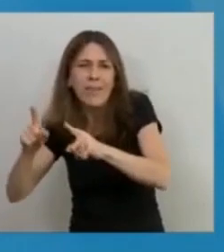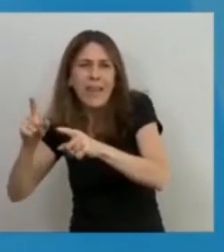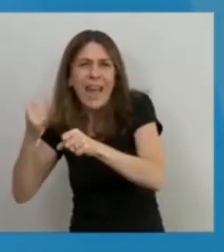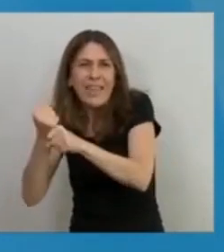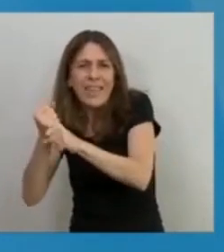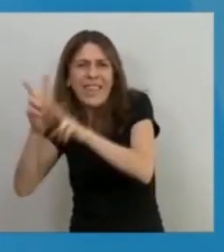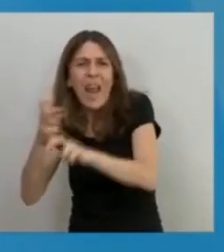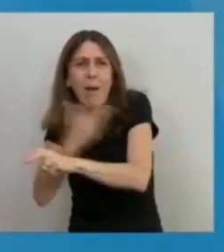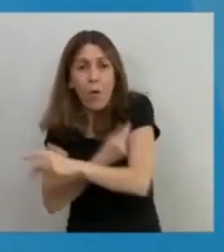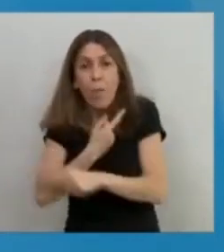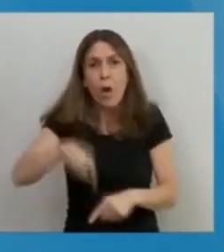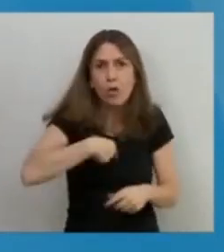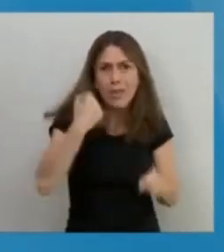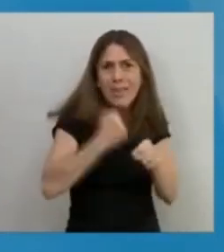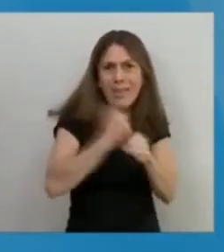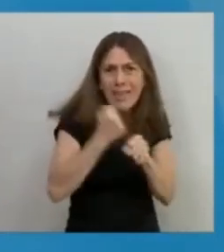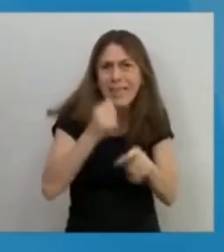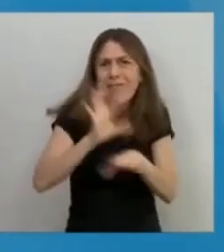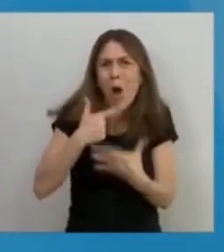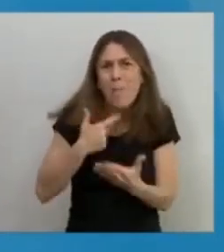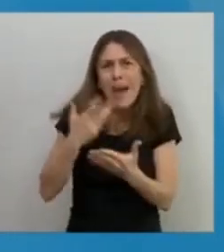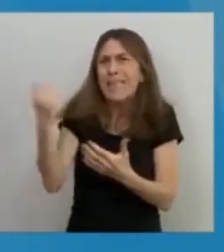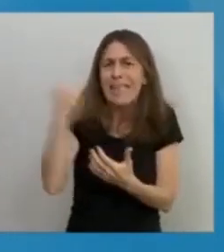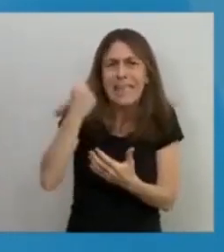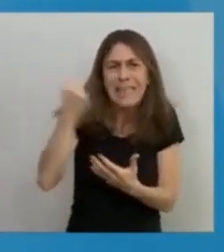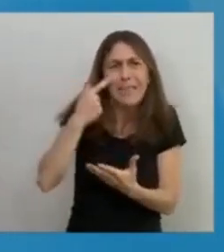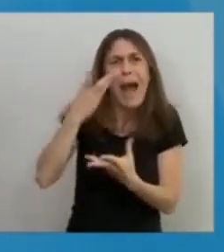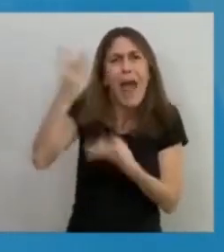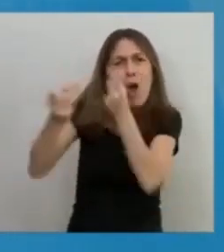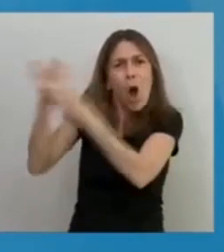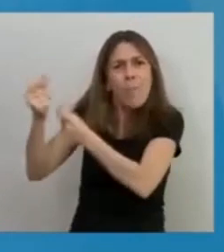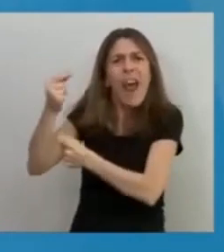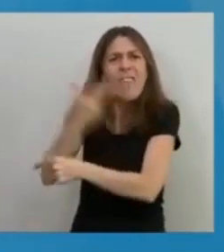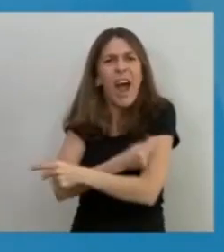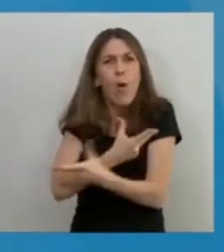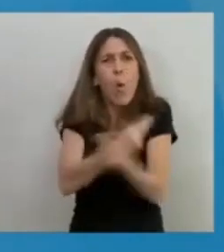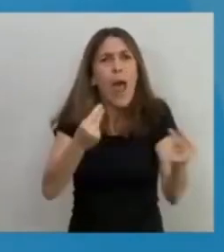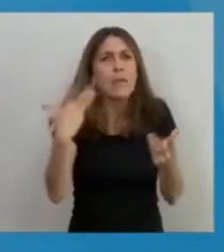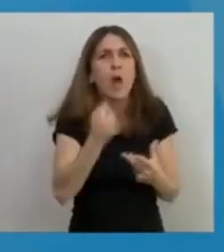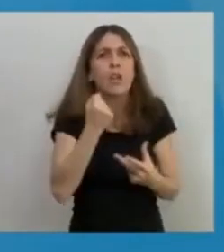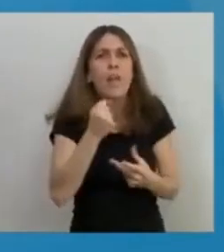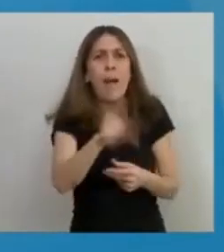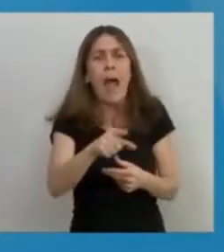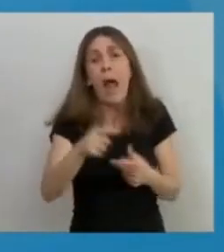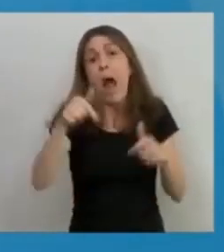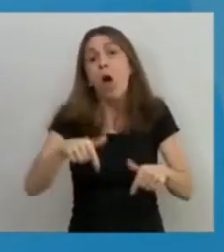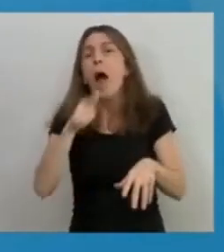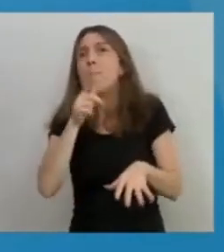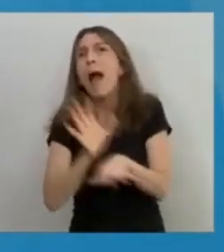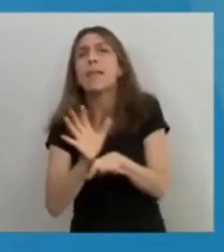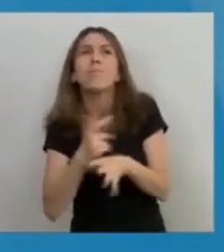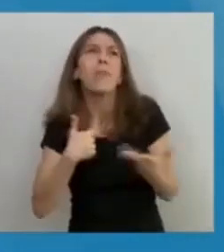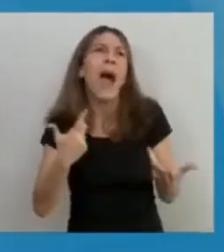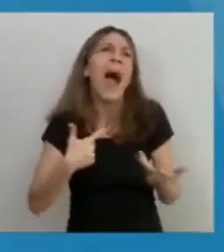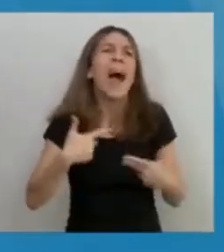buscando vacunas para los argentinos y consiguiendo vacunas para los argentinos. Ahora, se ha puesto de moda esto de decir